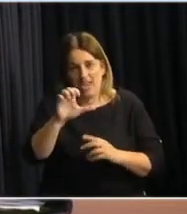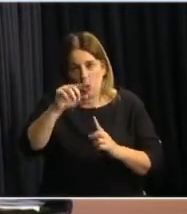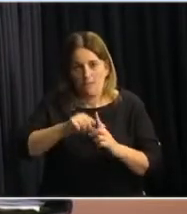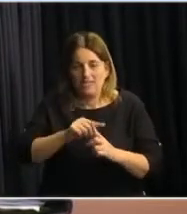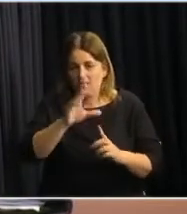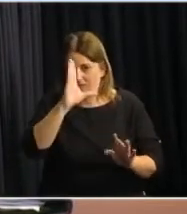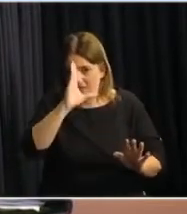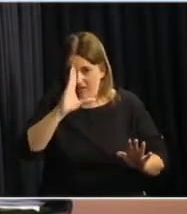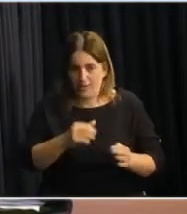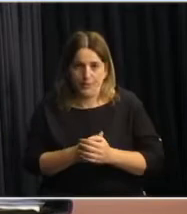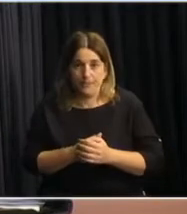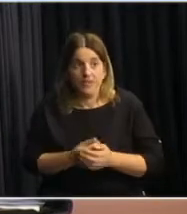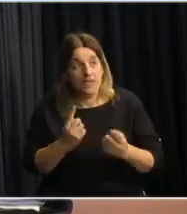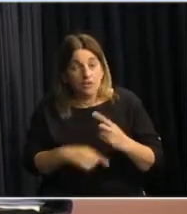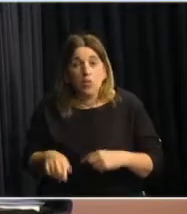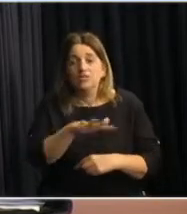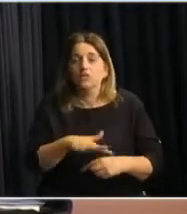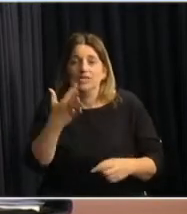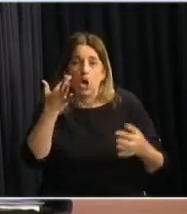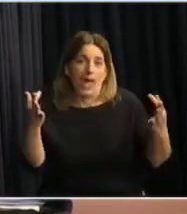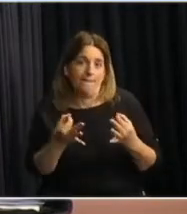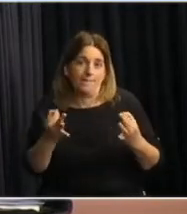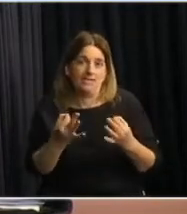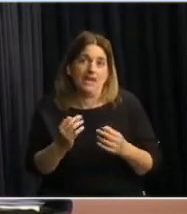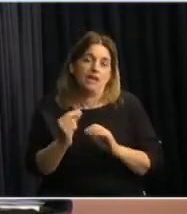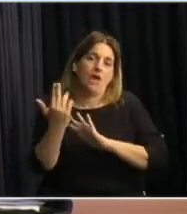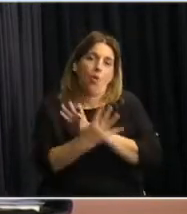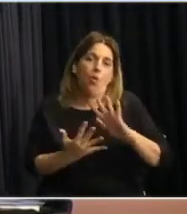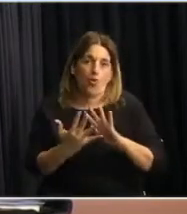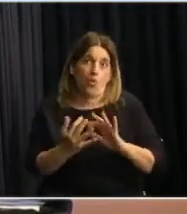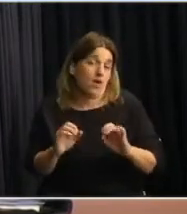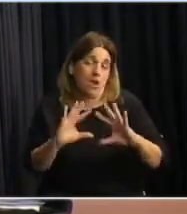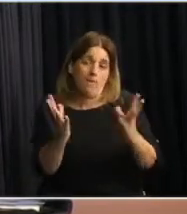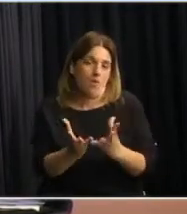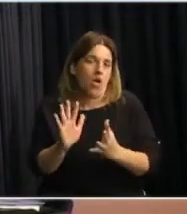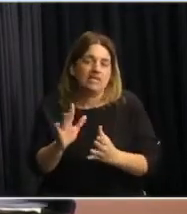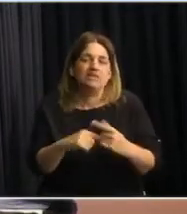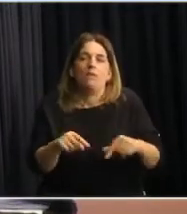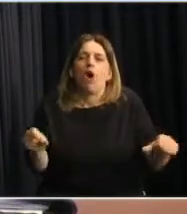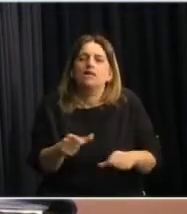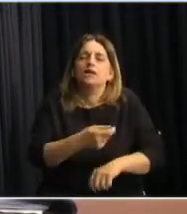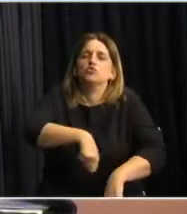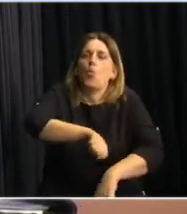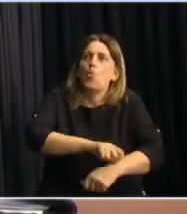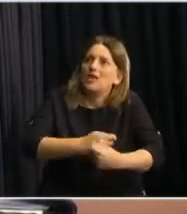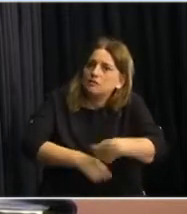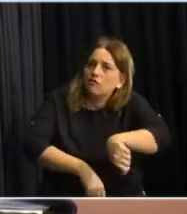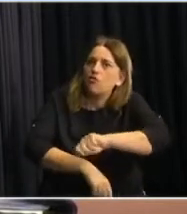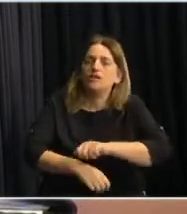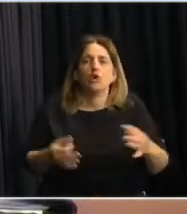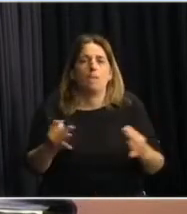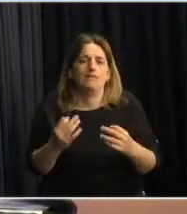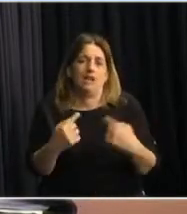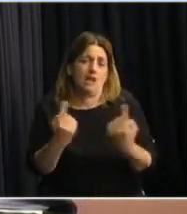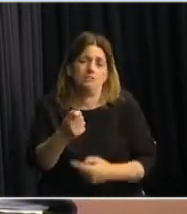Que ante la situación excepcional que el país y el mundo vive, vamos a realizar un esfuerzo extraordinario, la sociedad